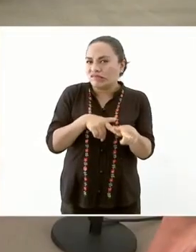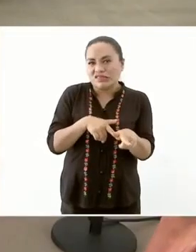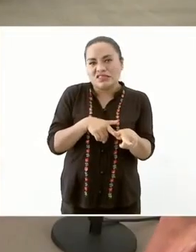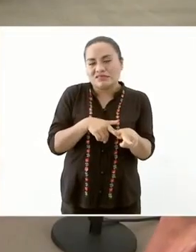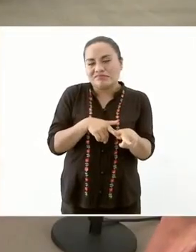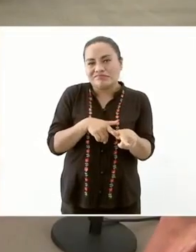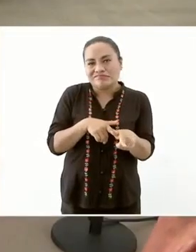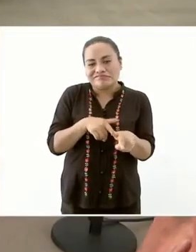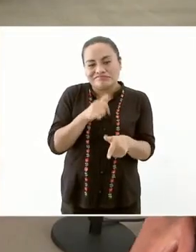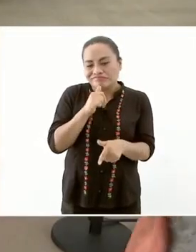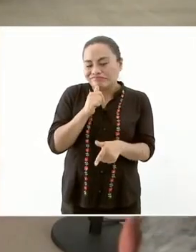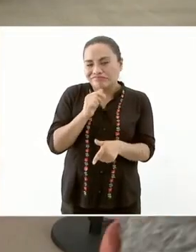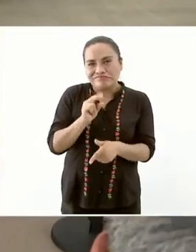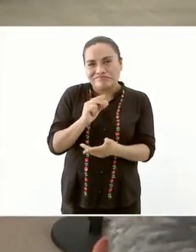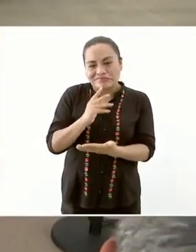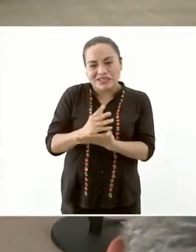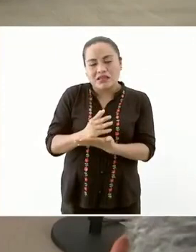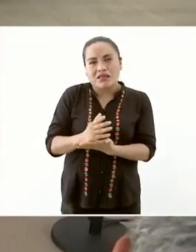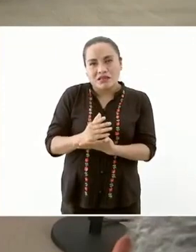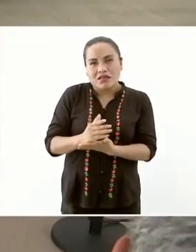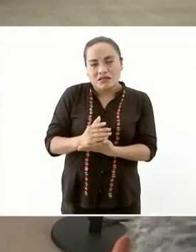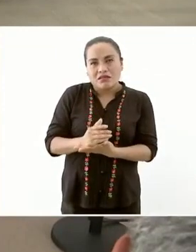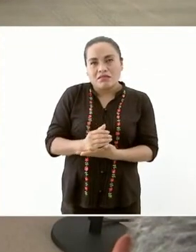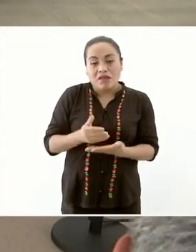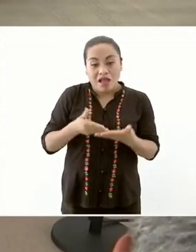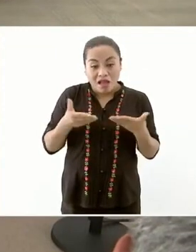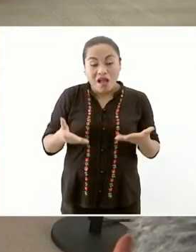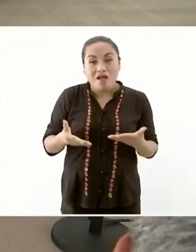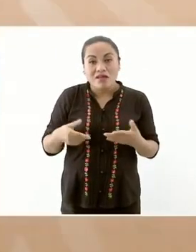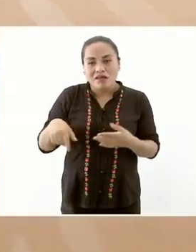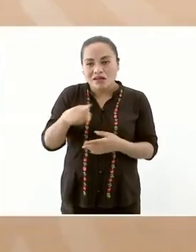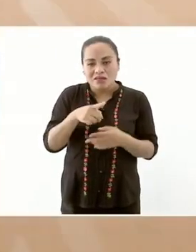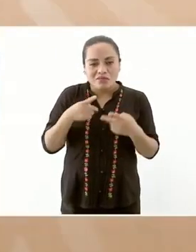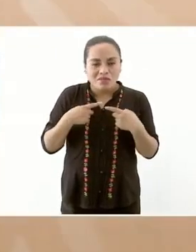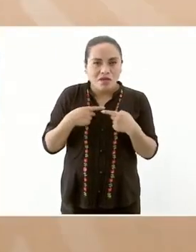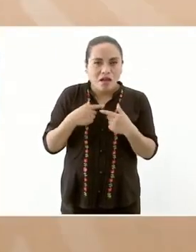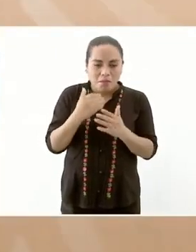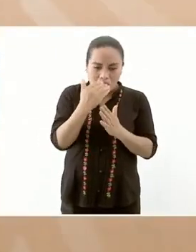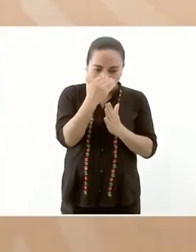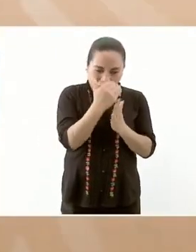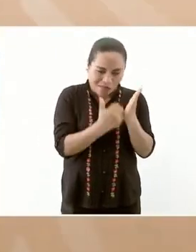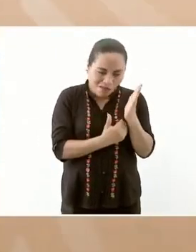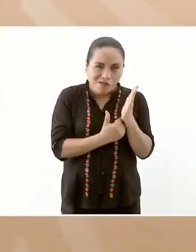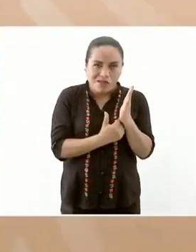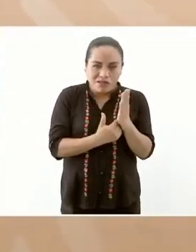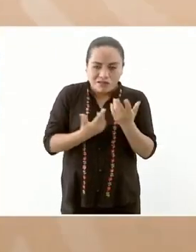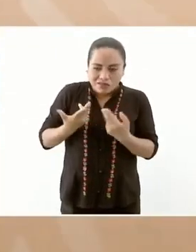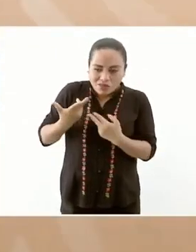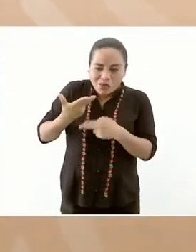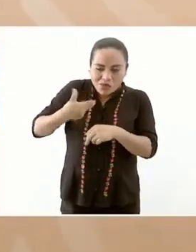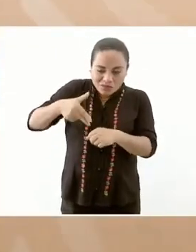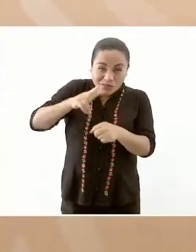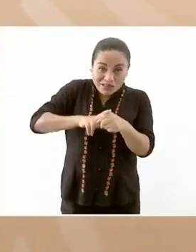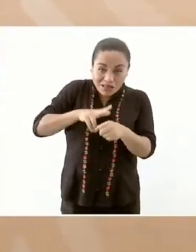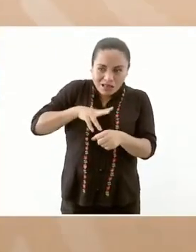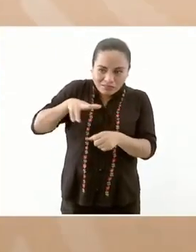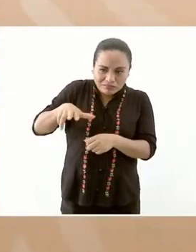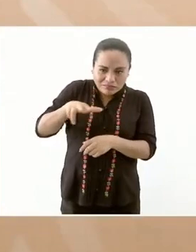pero ya ahora que tenemos menos hospitalizados y lo que más duele